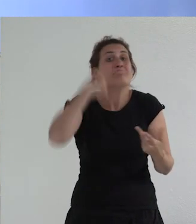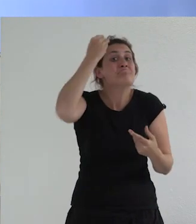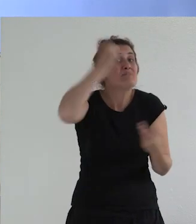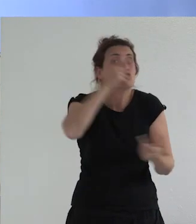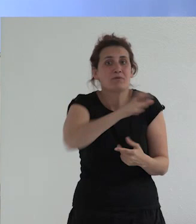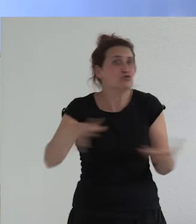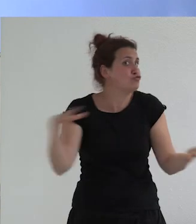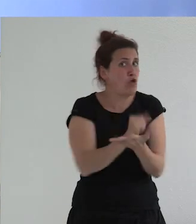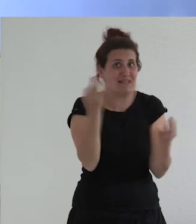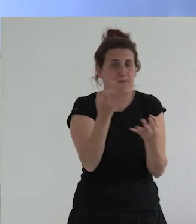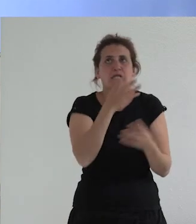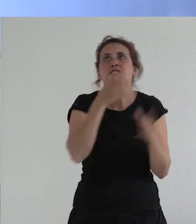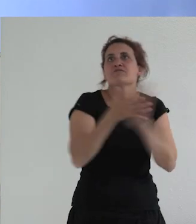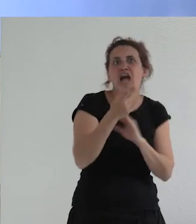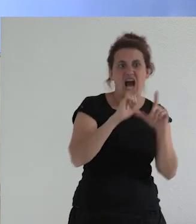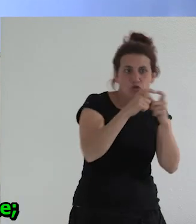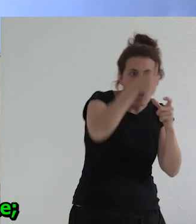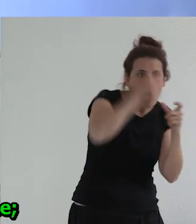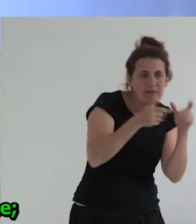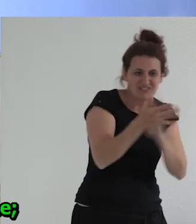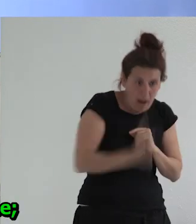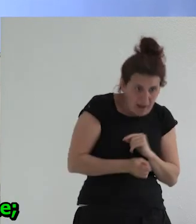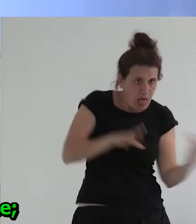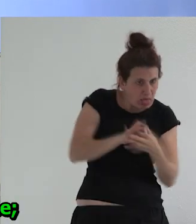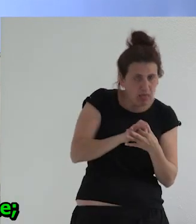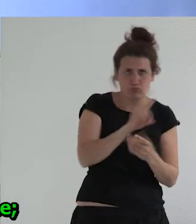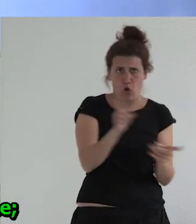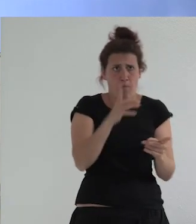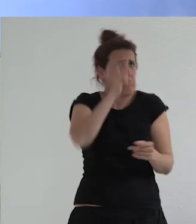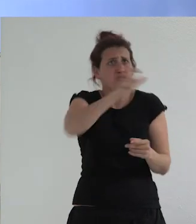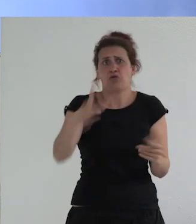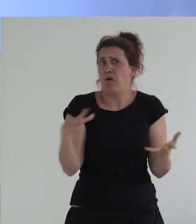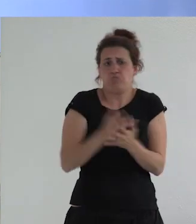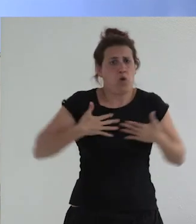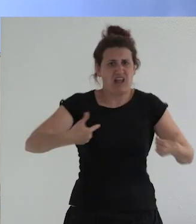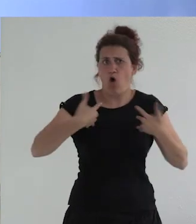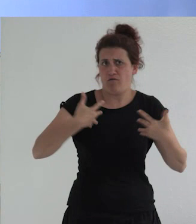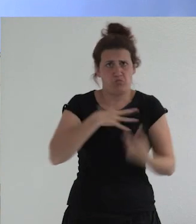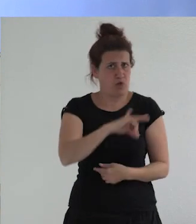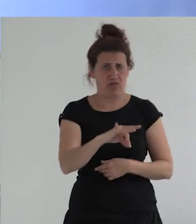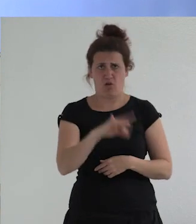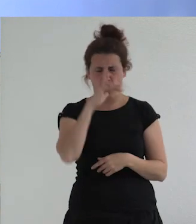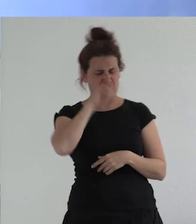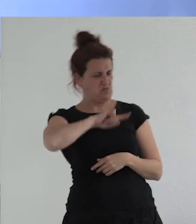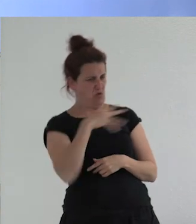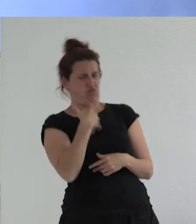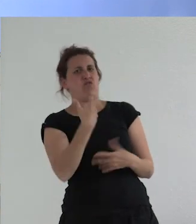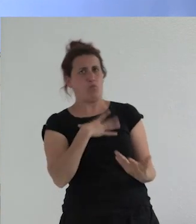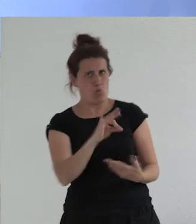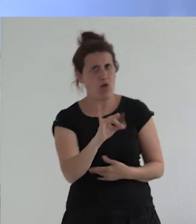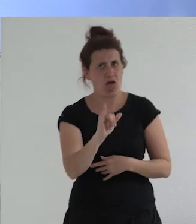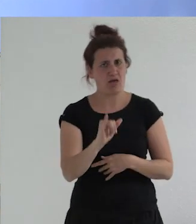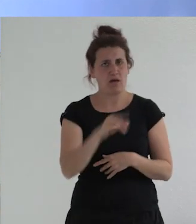alguien establezca que la categoría hombre solo es pertinente a quien tiene pene pero es que eso debería ofenderle a cualquier ser humano no solo a la gente trans sería como bueno a ver